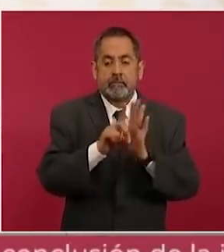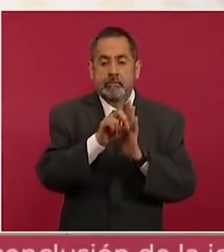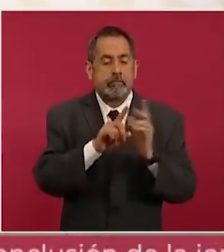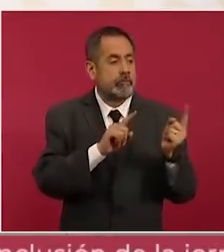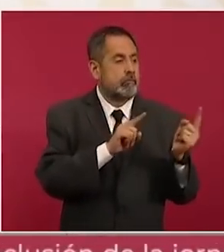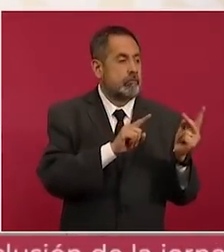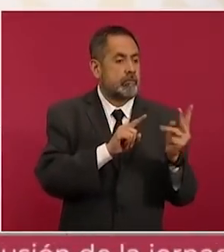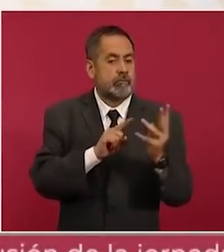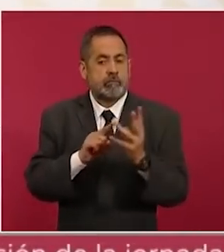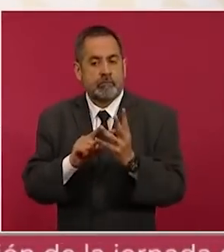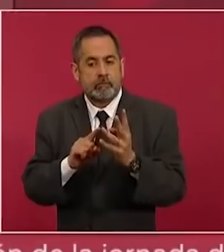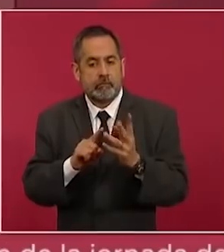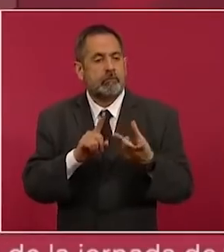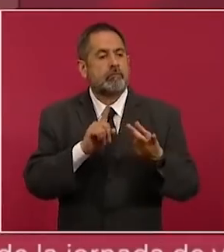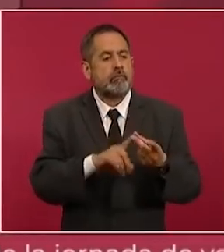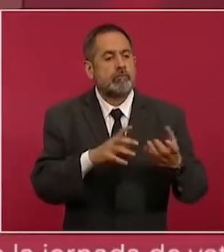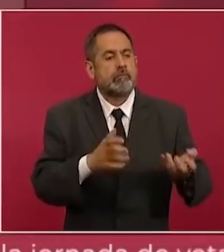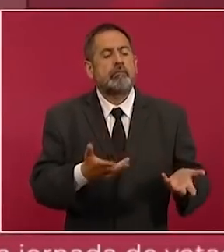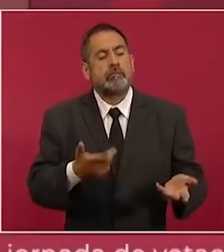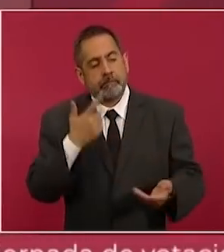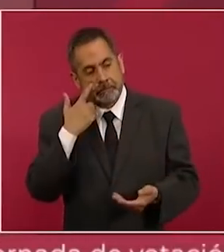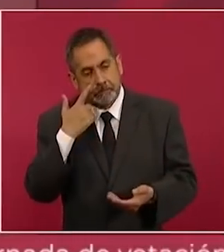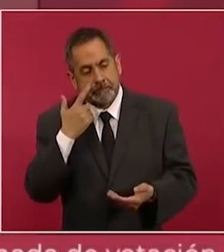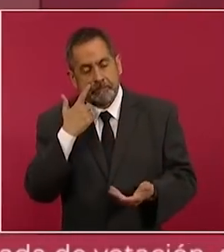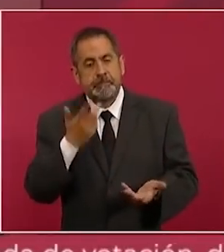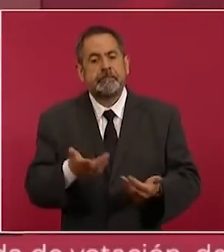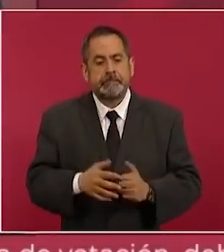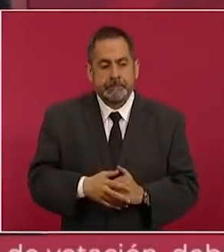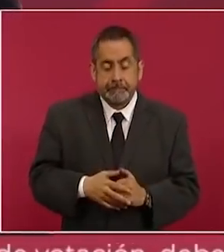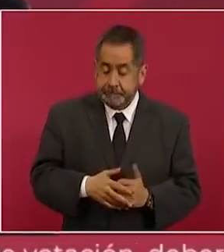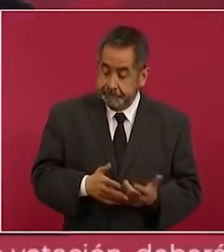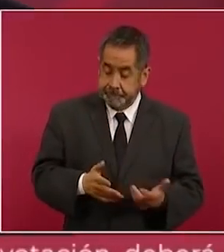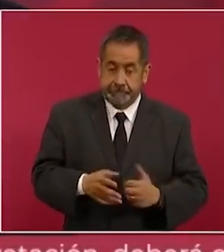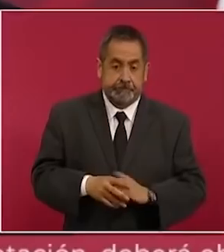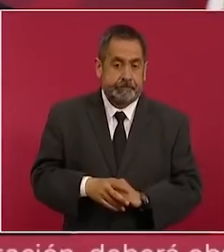y dónde